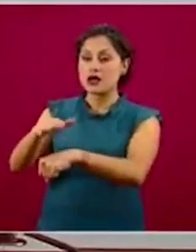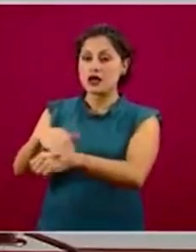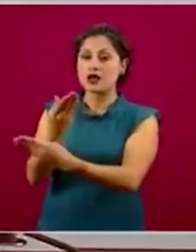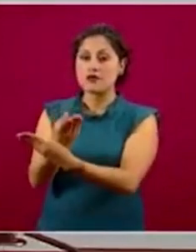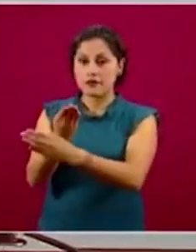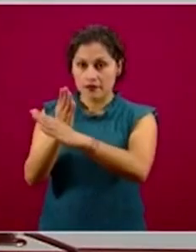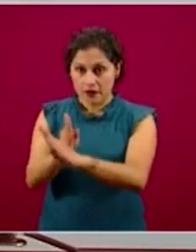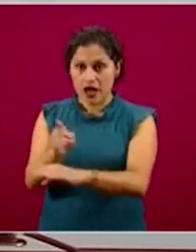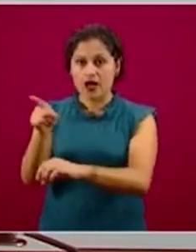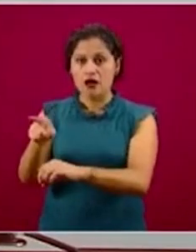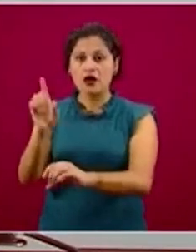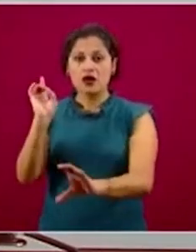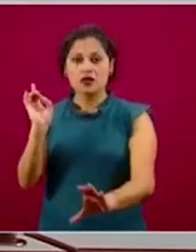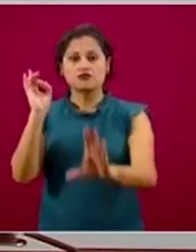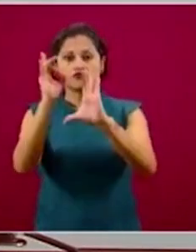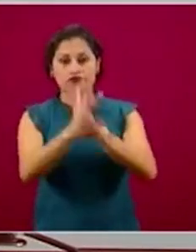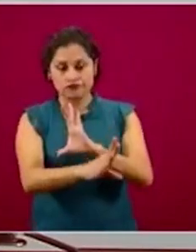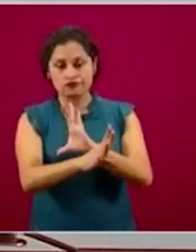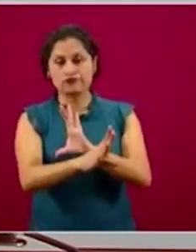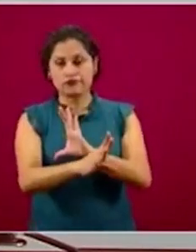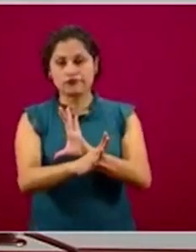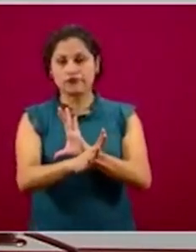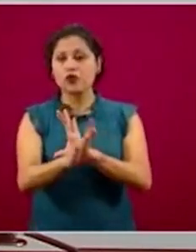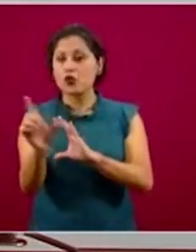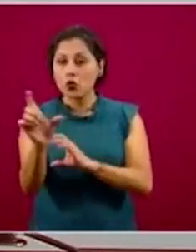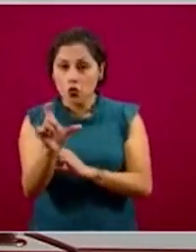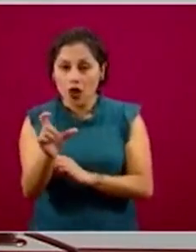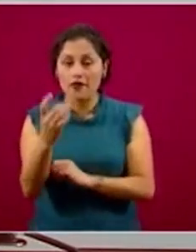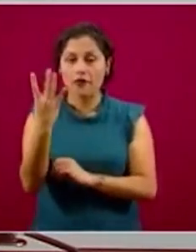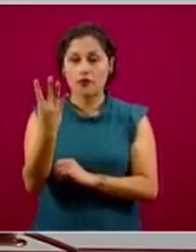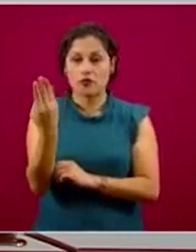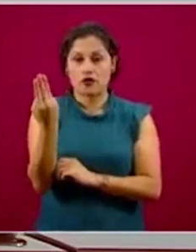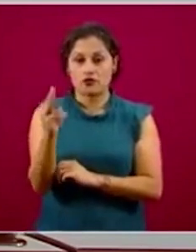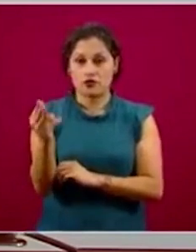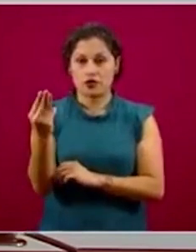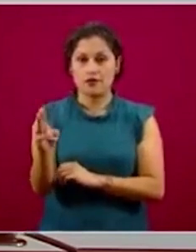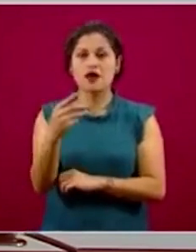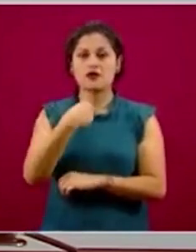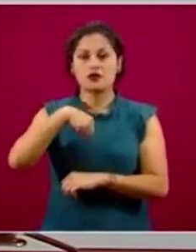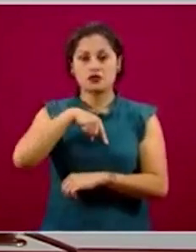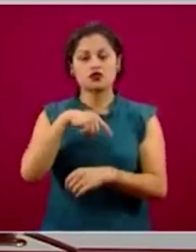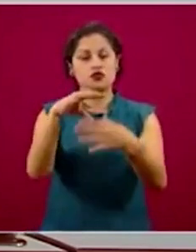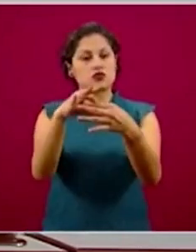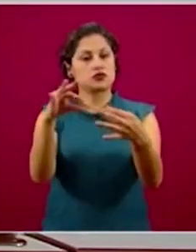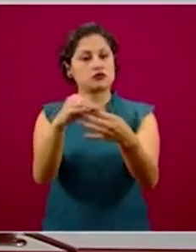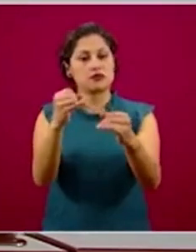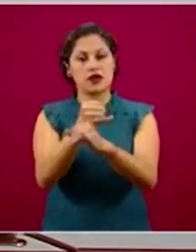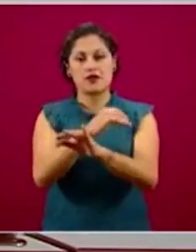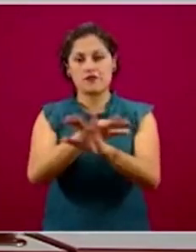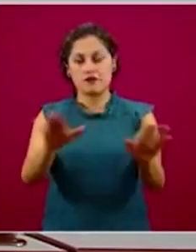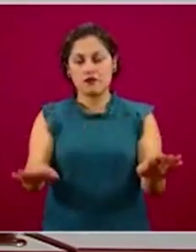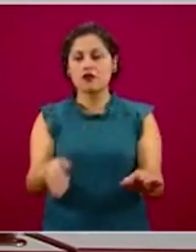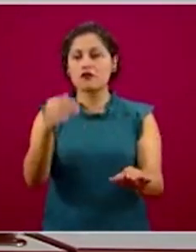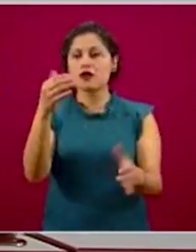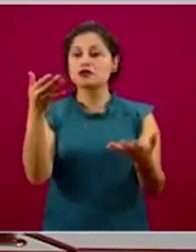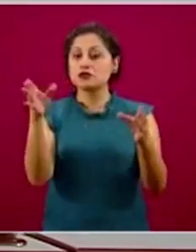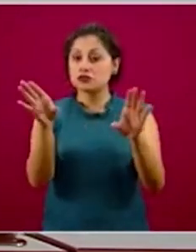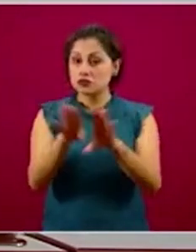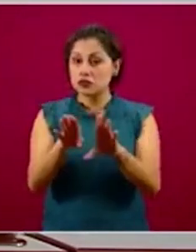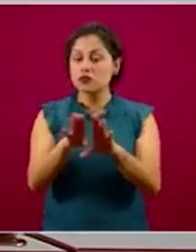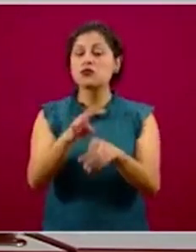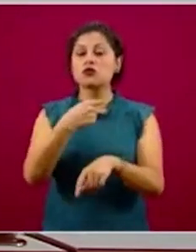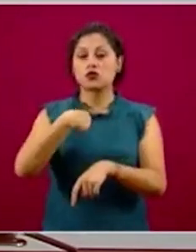hacer el depósito y a partir del 4 de mayo, les informemos con toda seguridad, con la sana